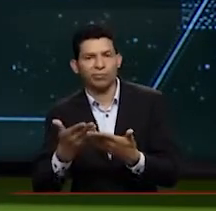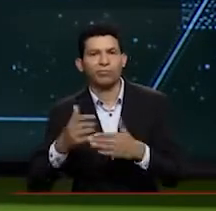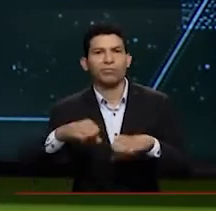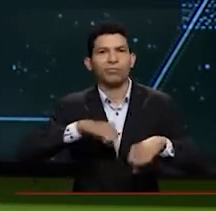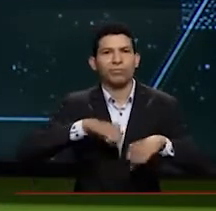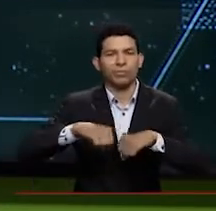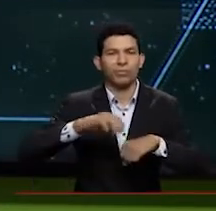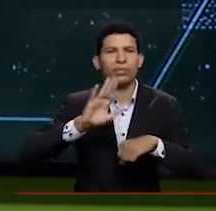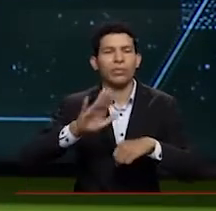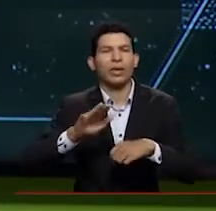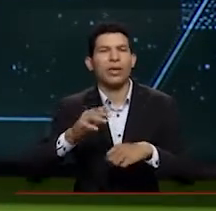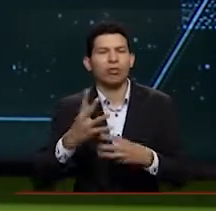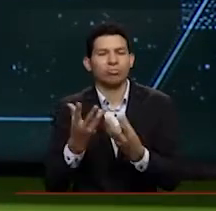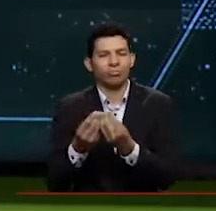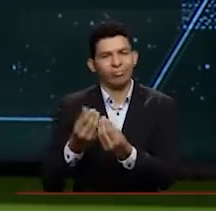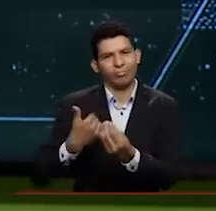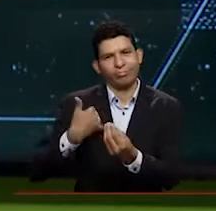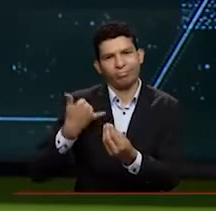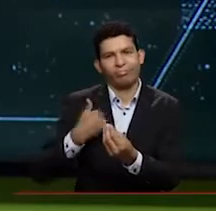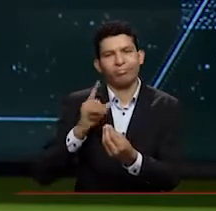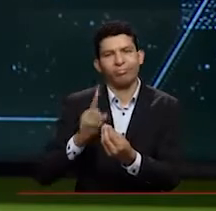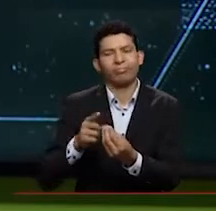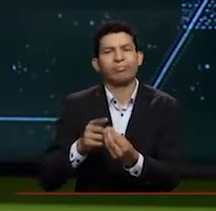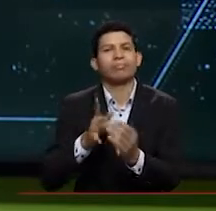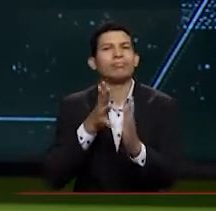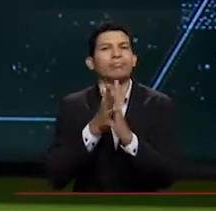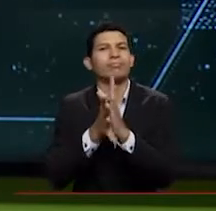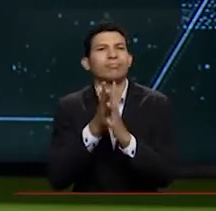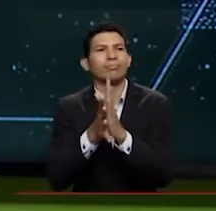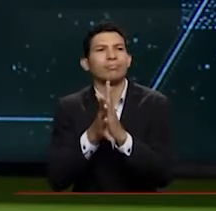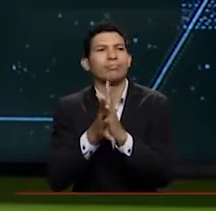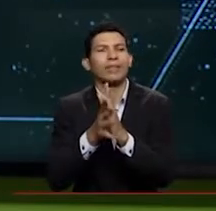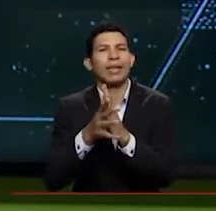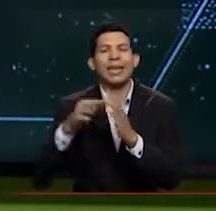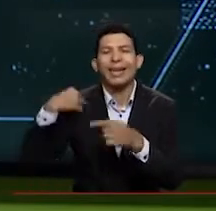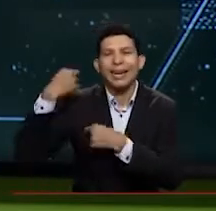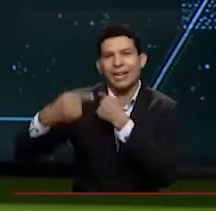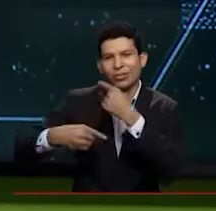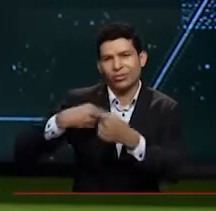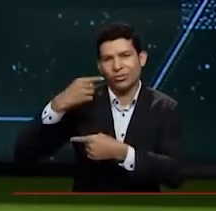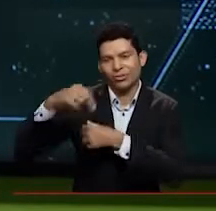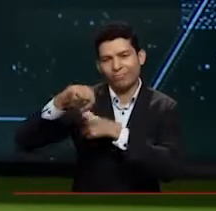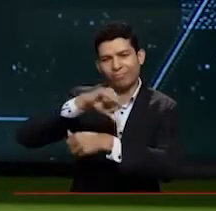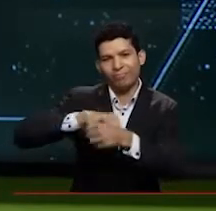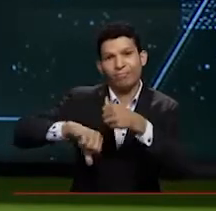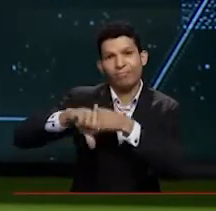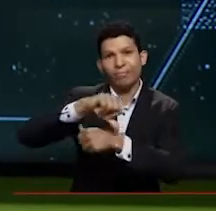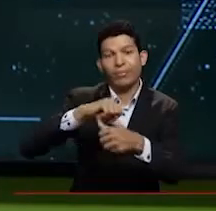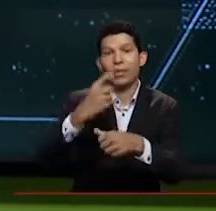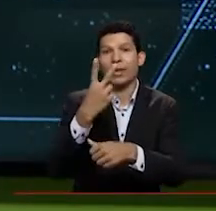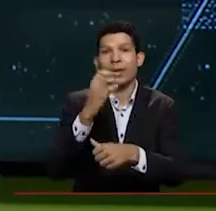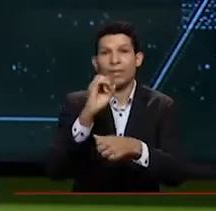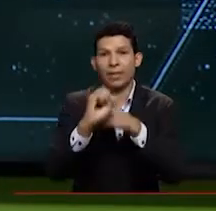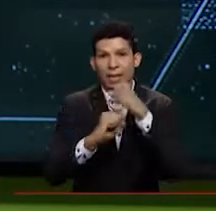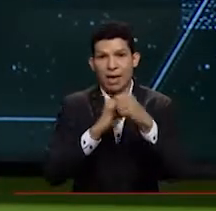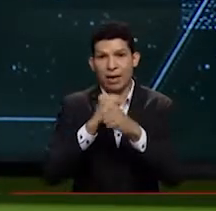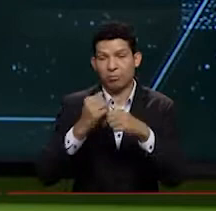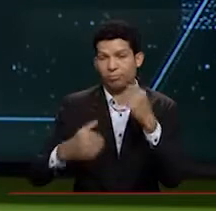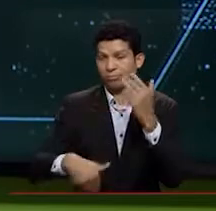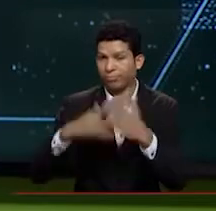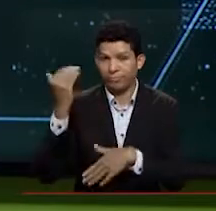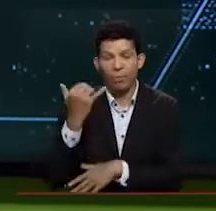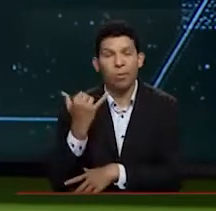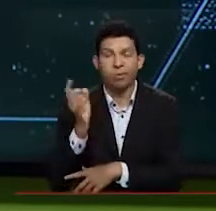Garzones Azules, que son un grupo de jóvenes, el relevo generacional, desde hace 20 años empezamos con el grupo y hoy en día